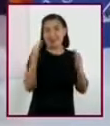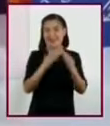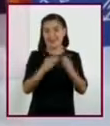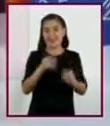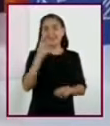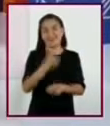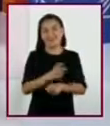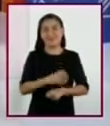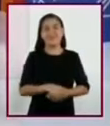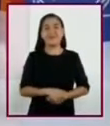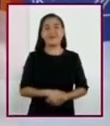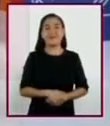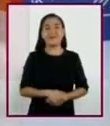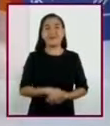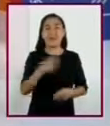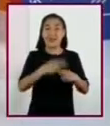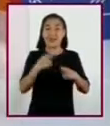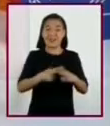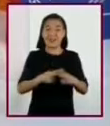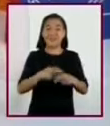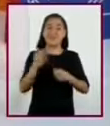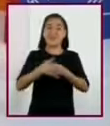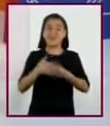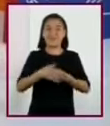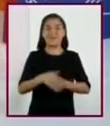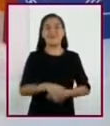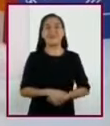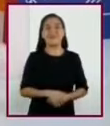en Casa 2. ¡Hasta la próxima!